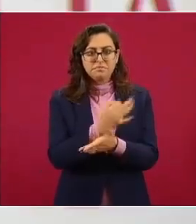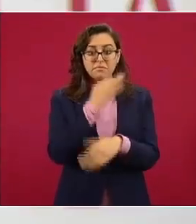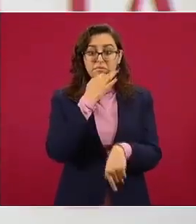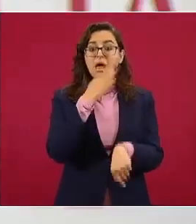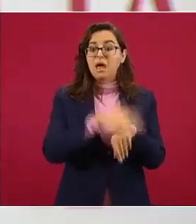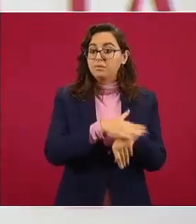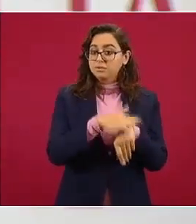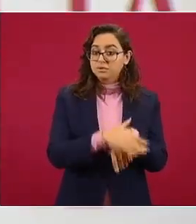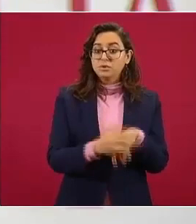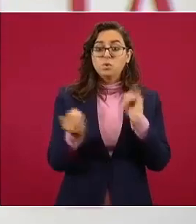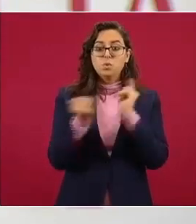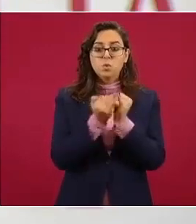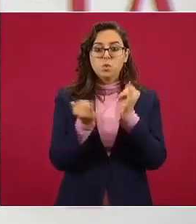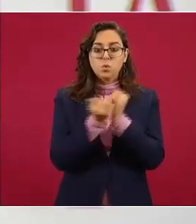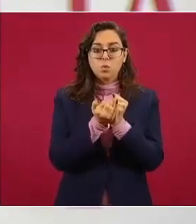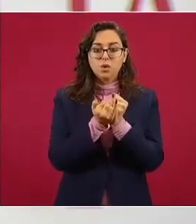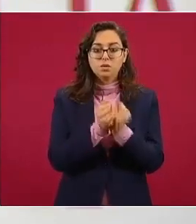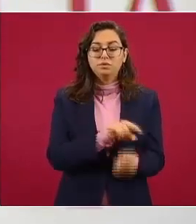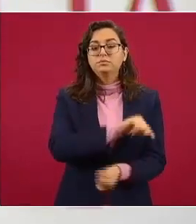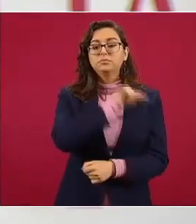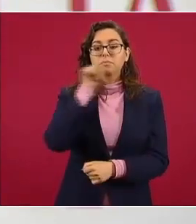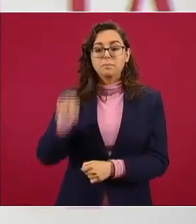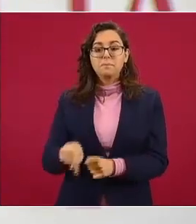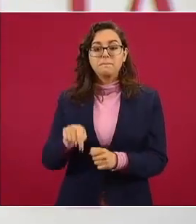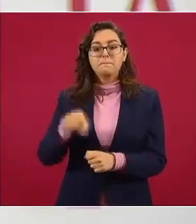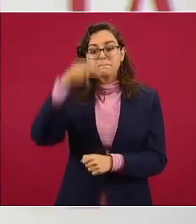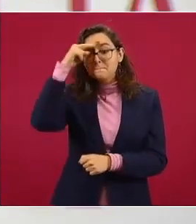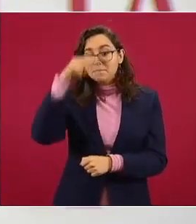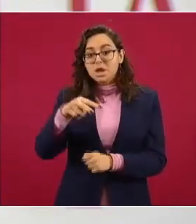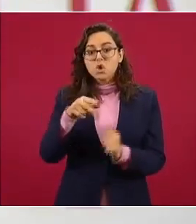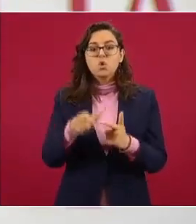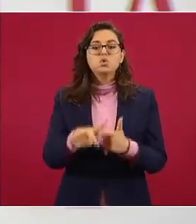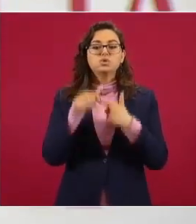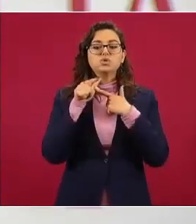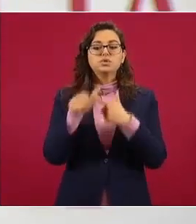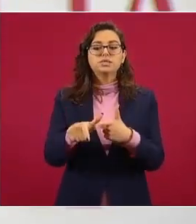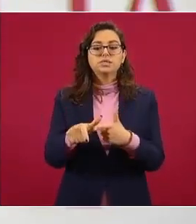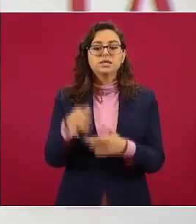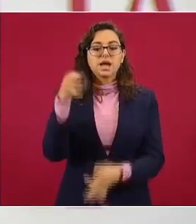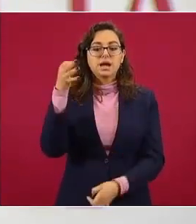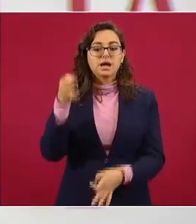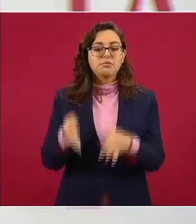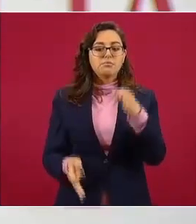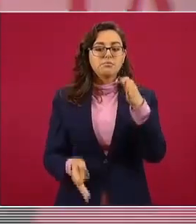para que sea procesado y en su caso